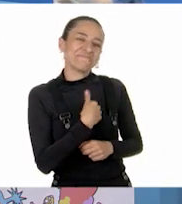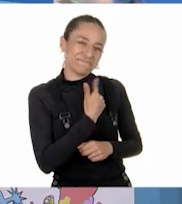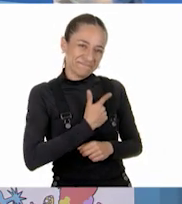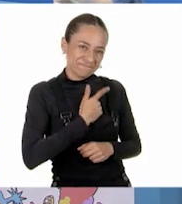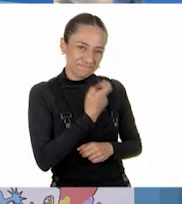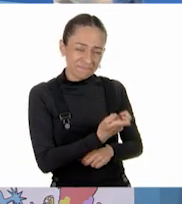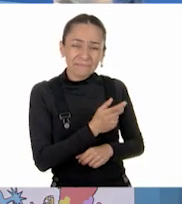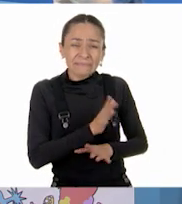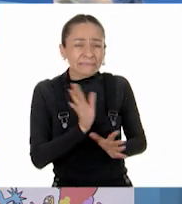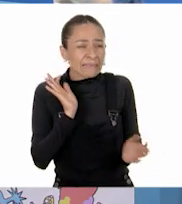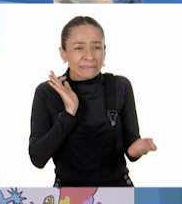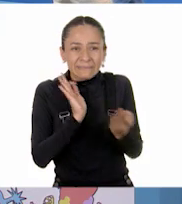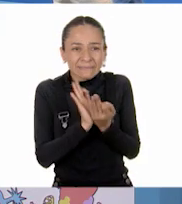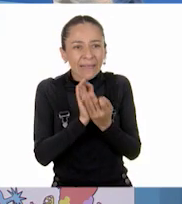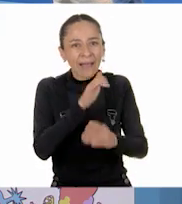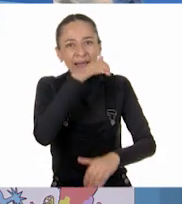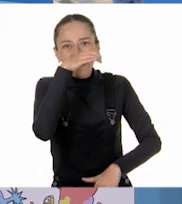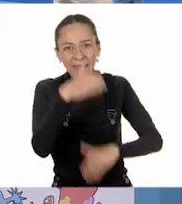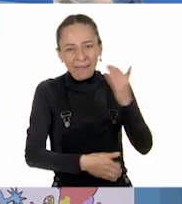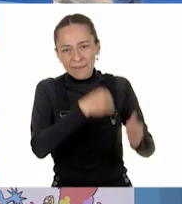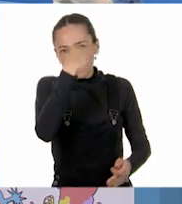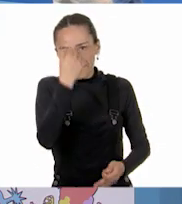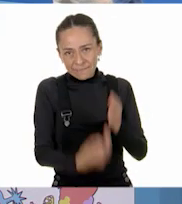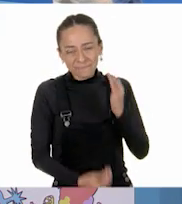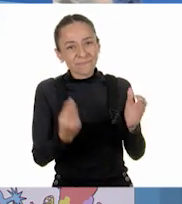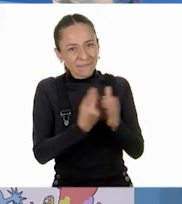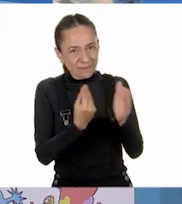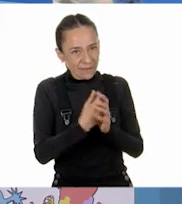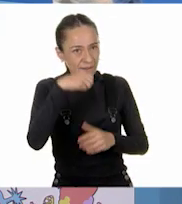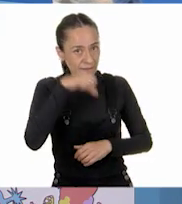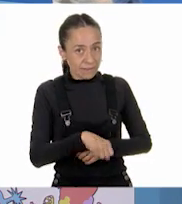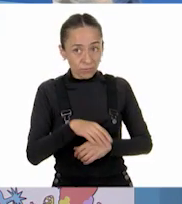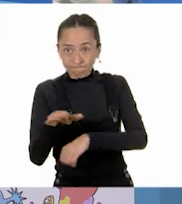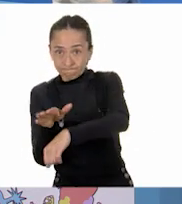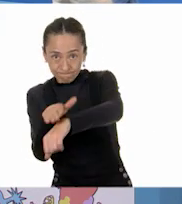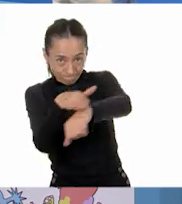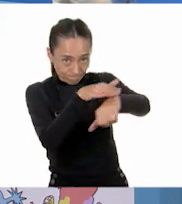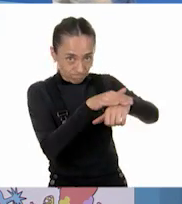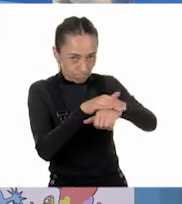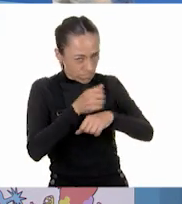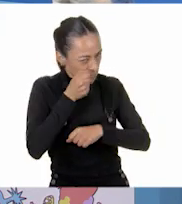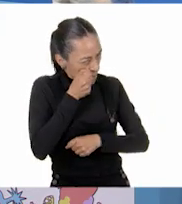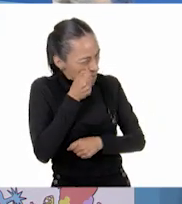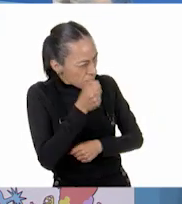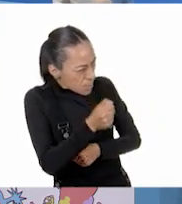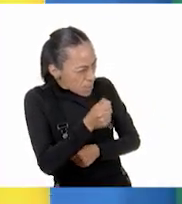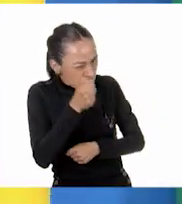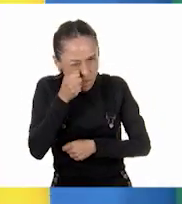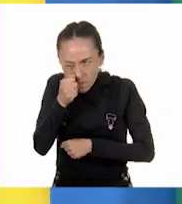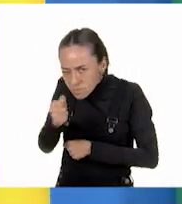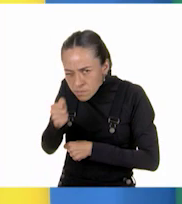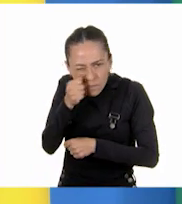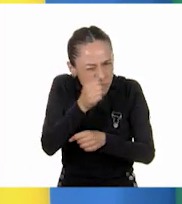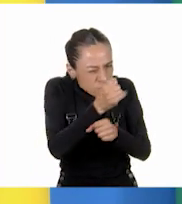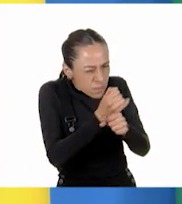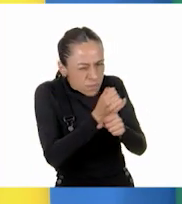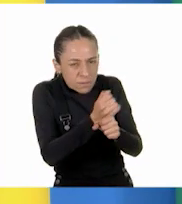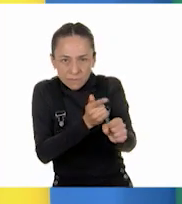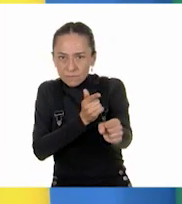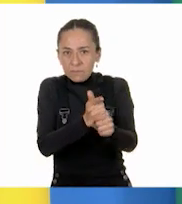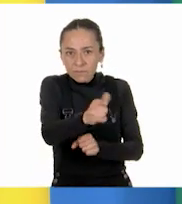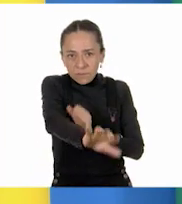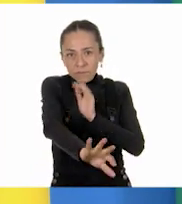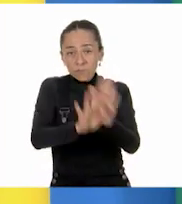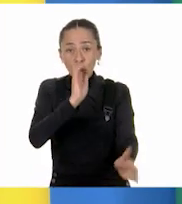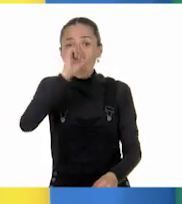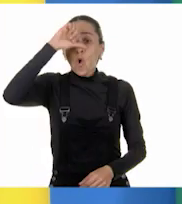nuestra clase del día de hoy. Así que, detectives, ¿qué descubrieron el día de hoy? Pues que entre